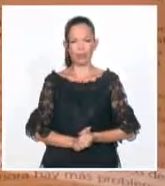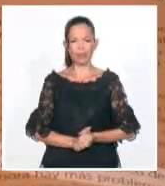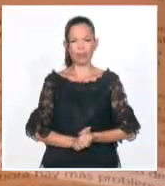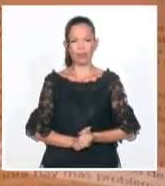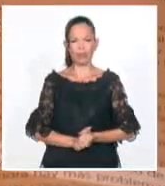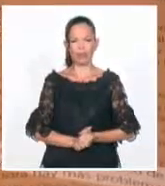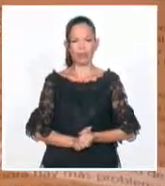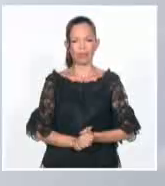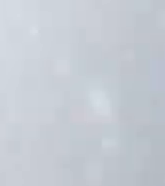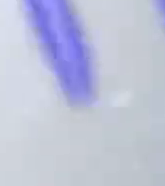de Noticias.